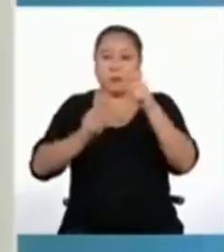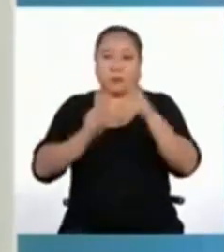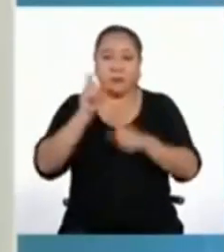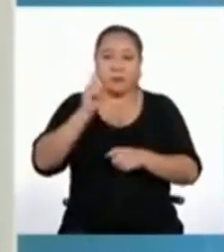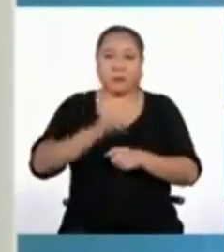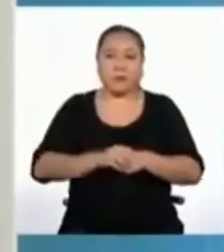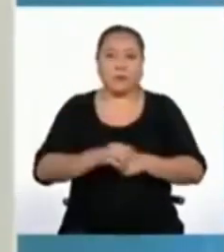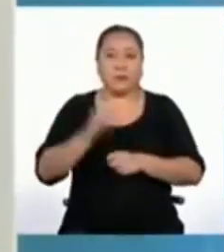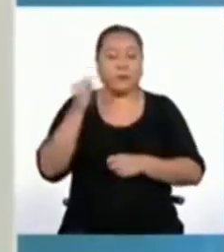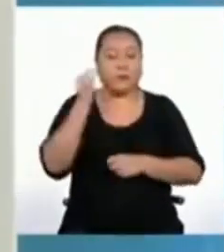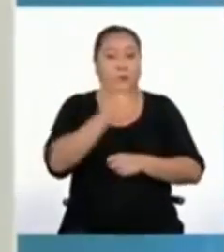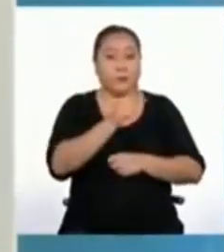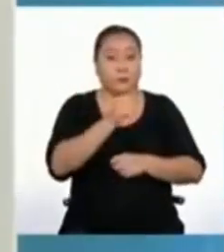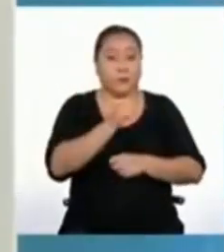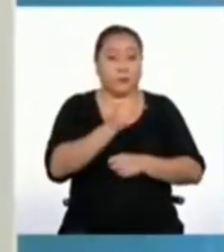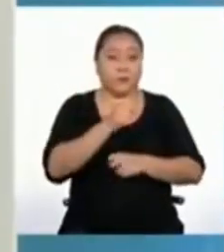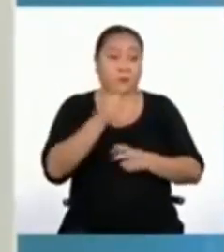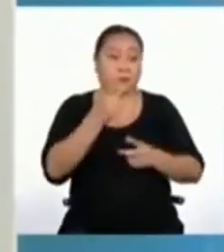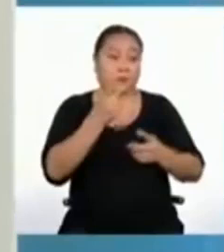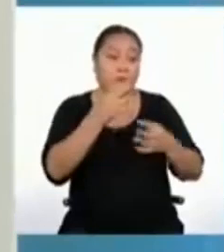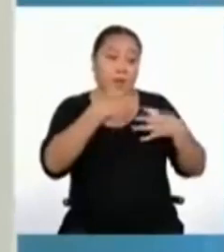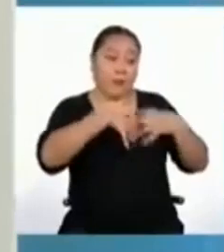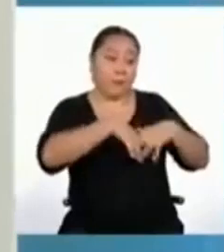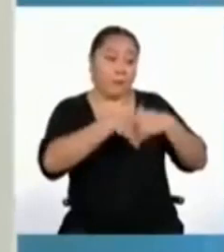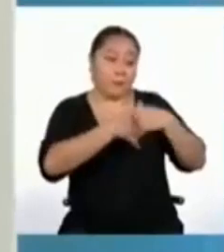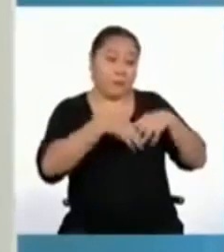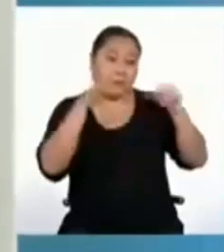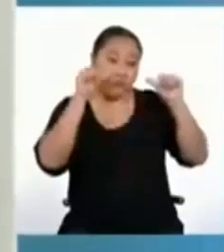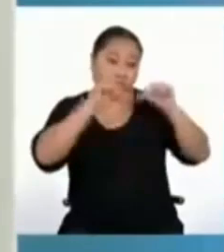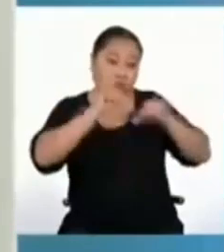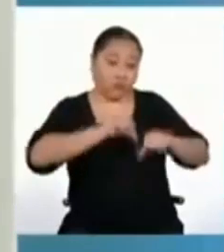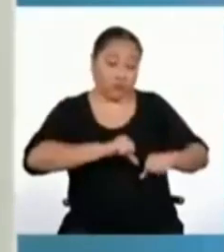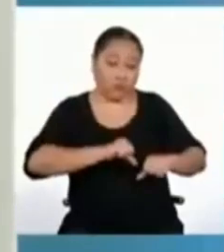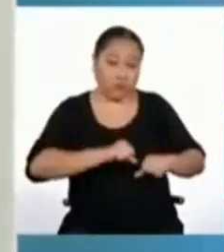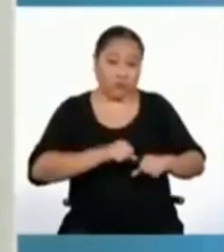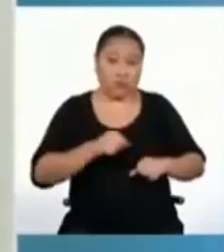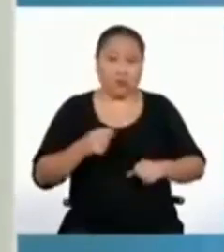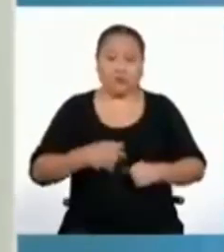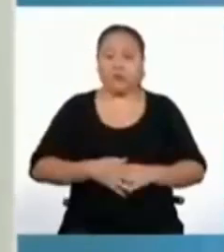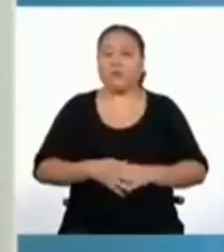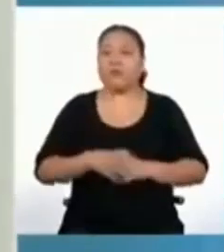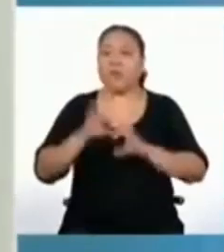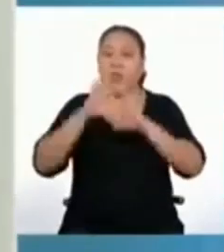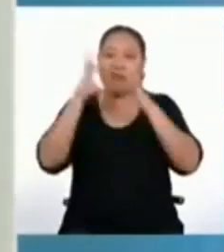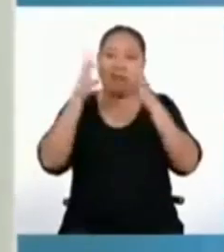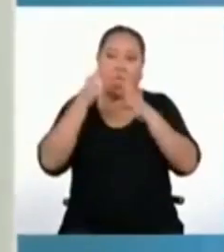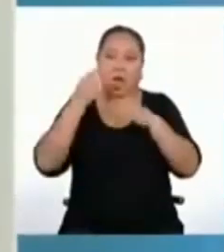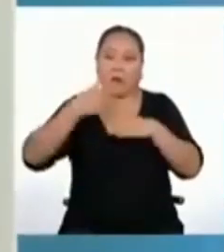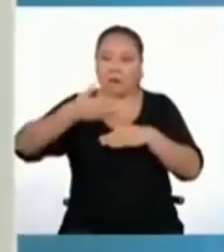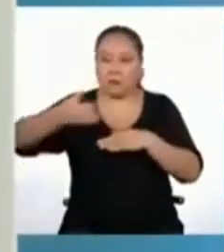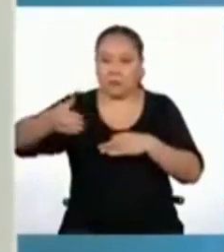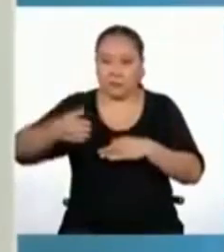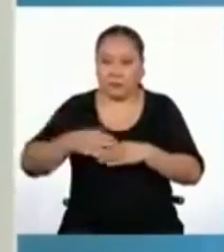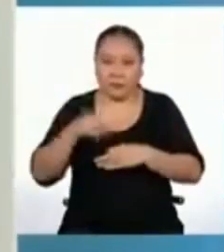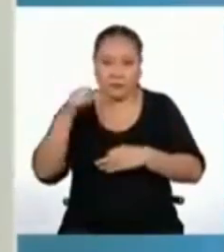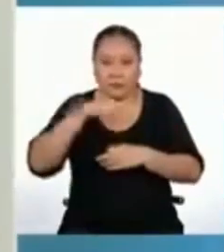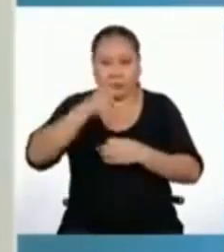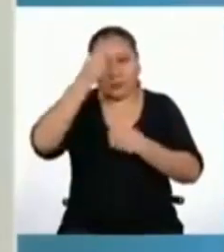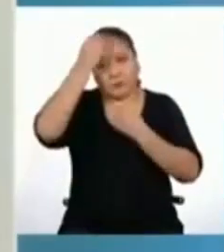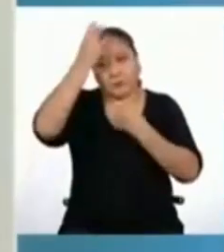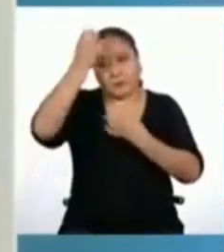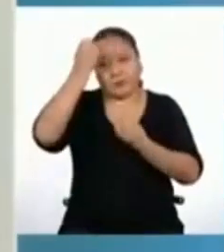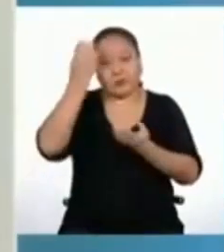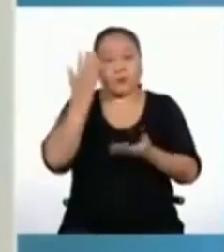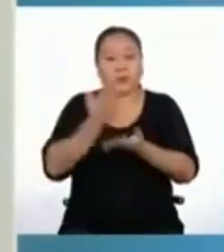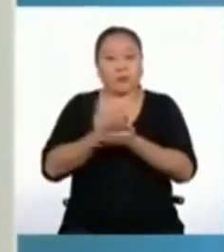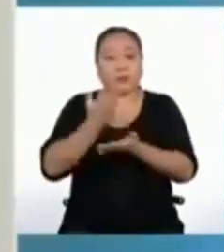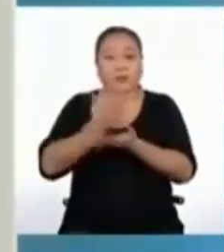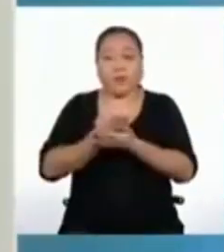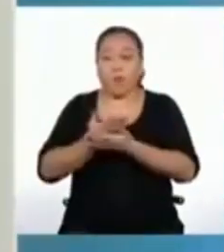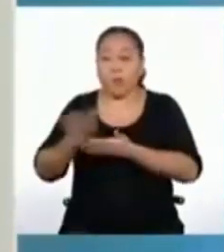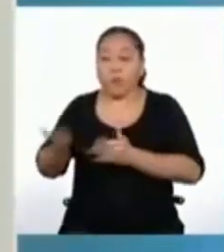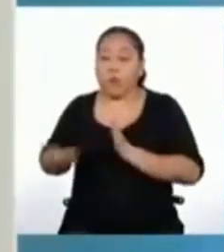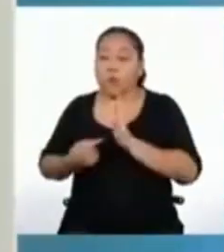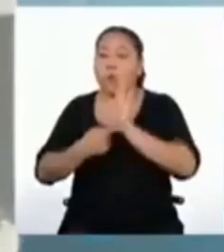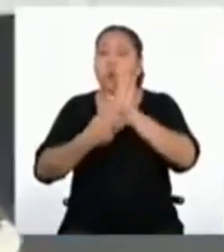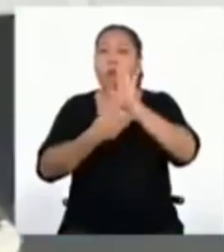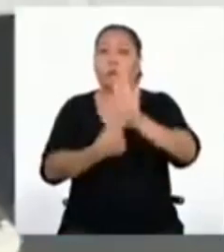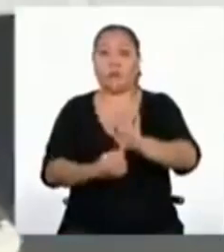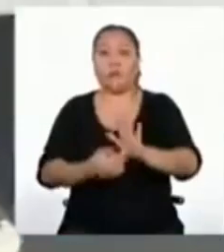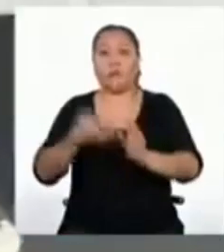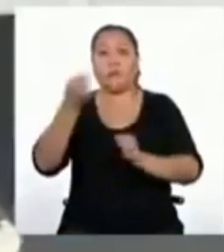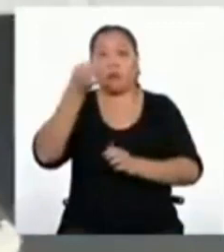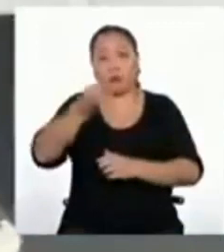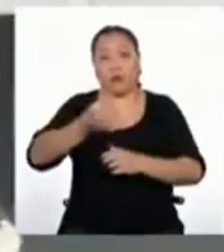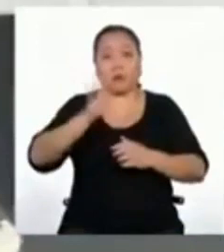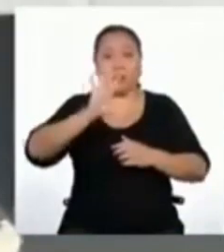sobre el trato de esta empresa en las redes sociales. Con esta información, puedes sustentar mejor tu